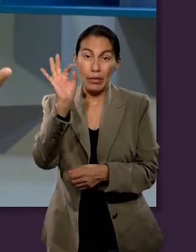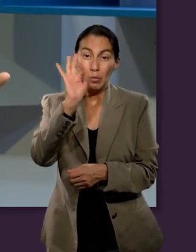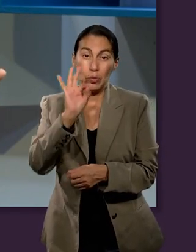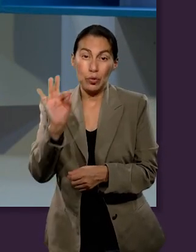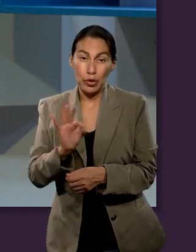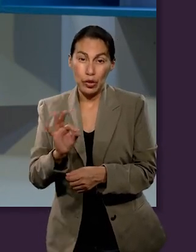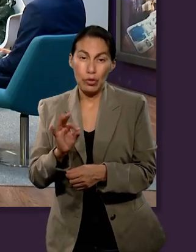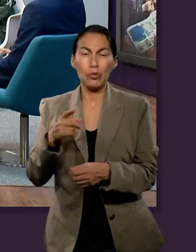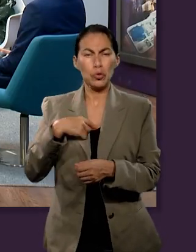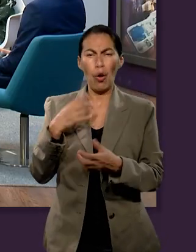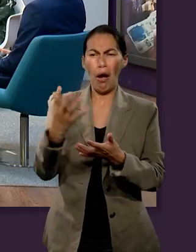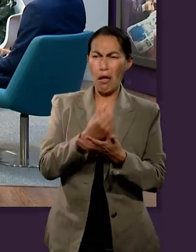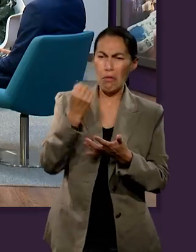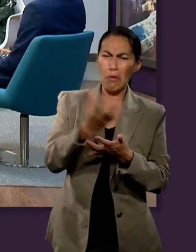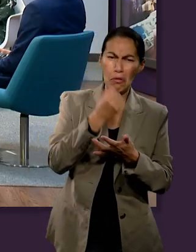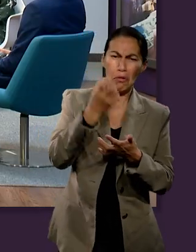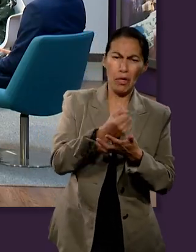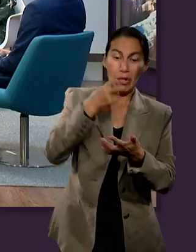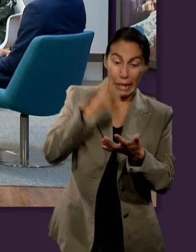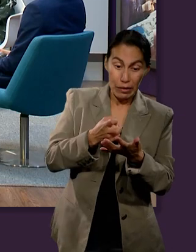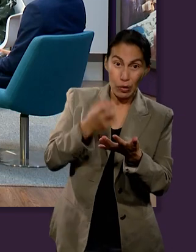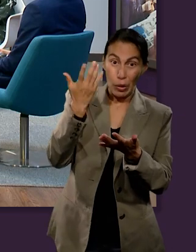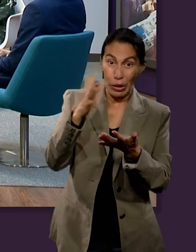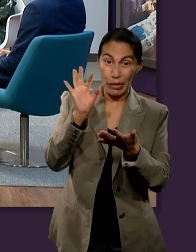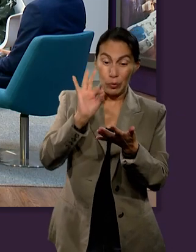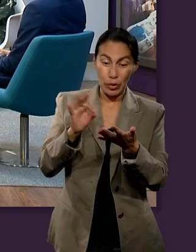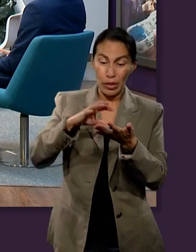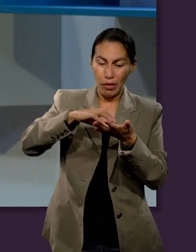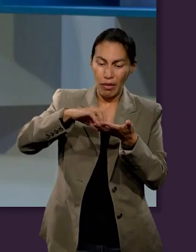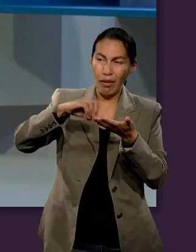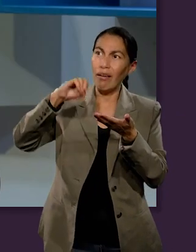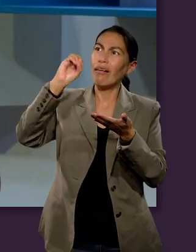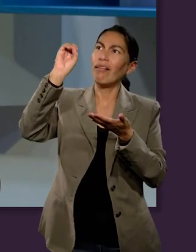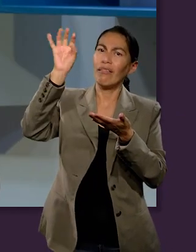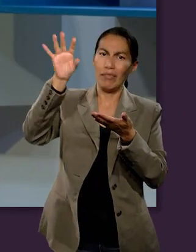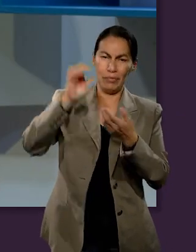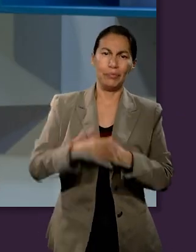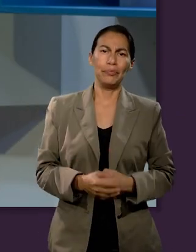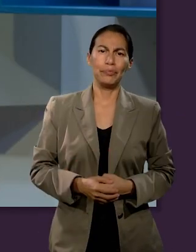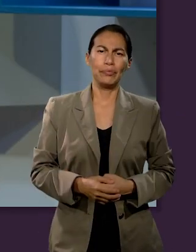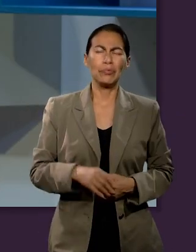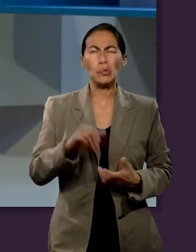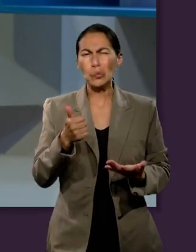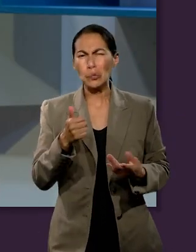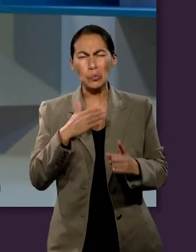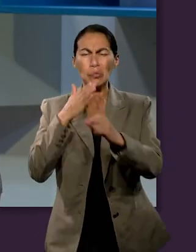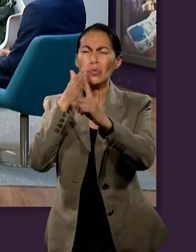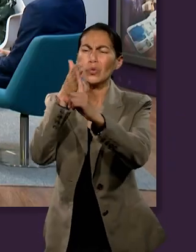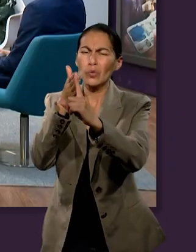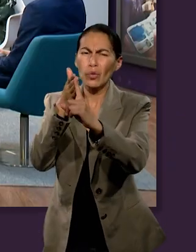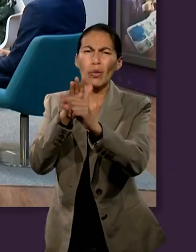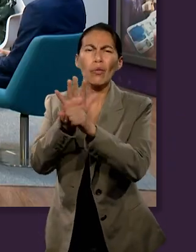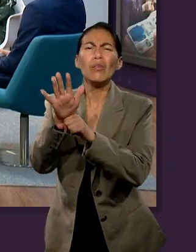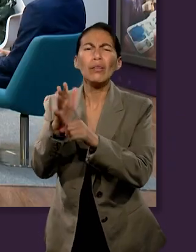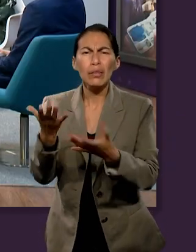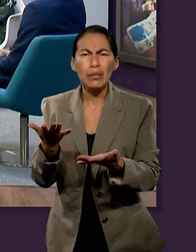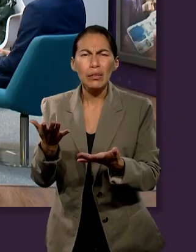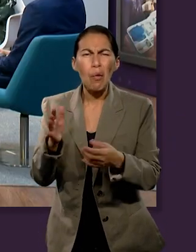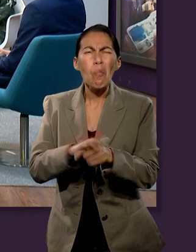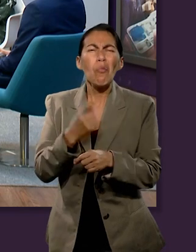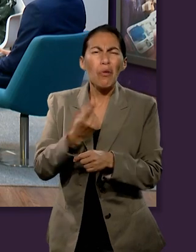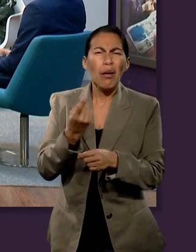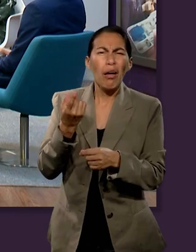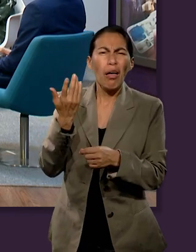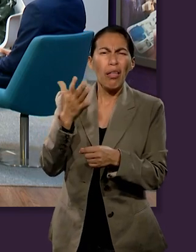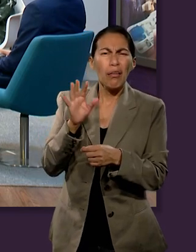ganancias, ¿no? Para que podamos quizá tratar de entenderlo. Pero esto nos lleva a otra pregunta, en cierta manera. ¿Cuál es el propósito? O sea,